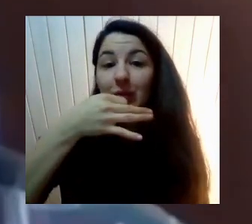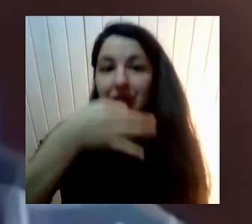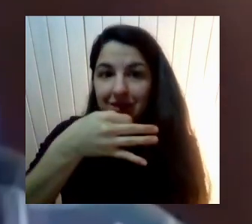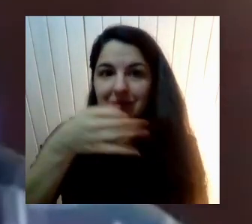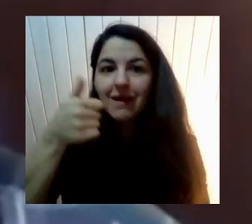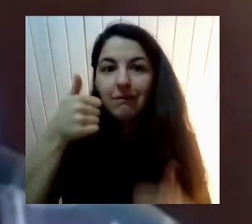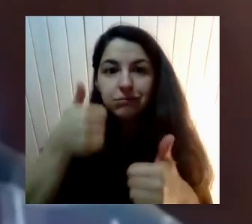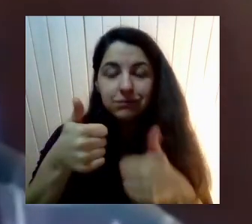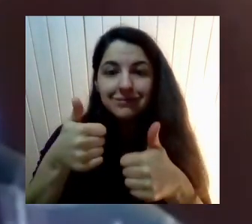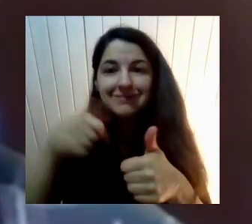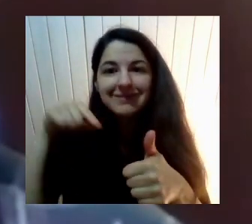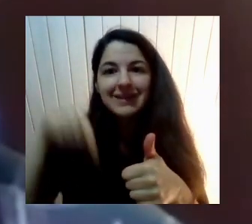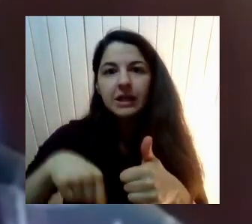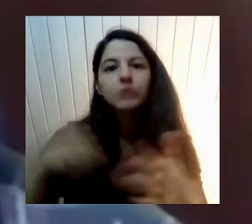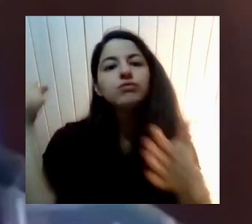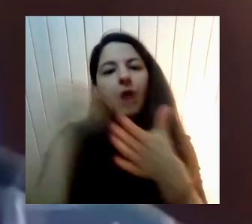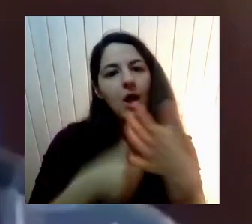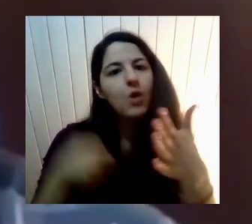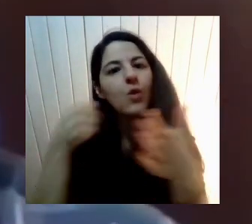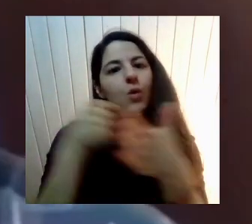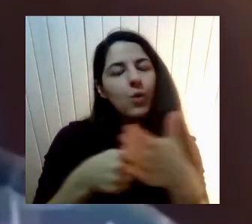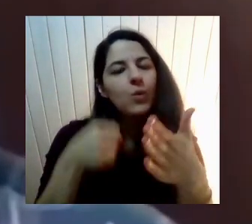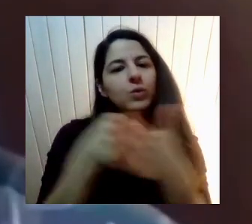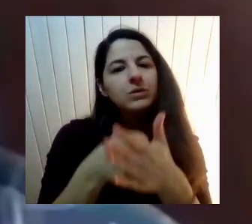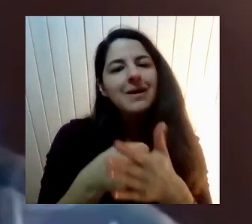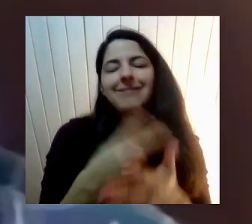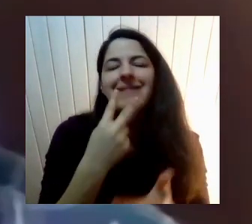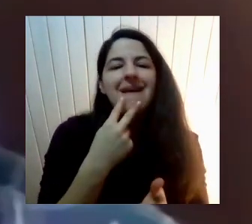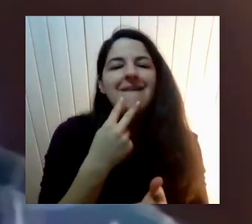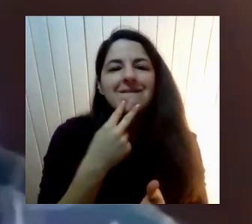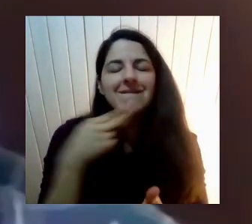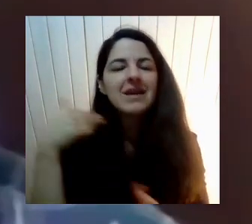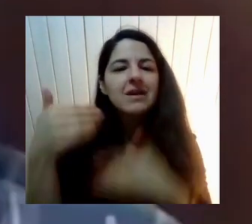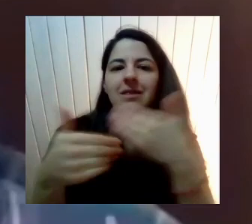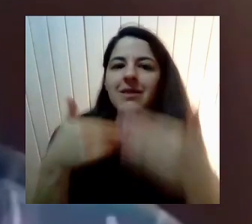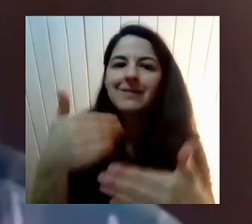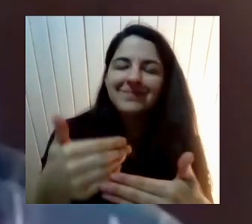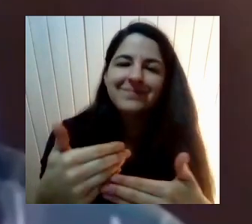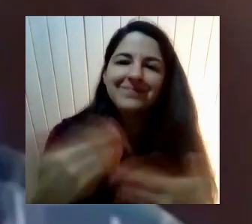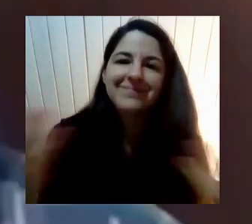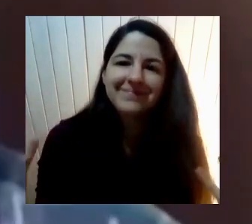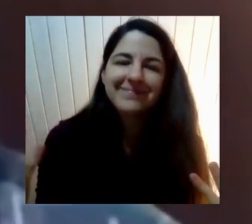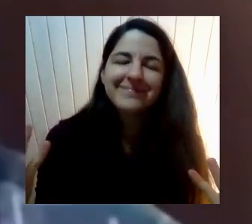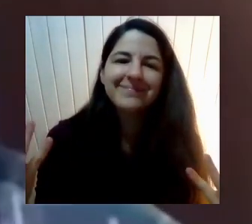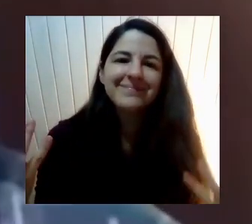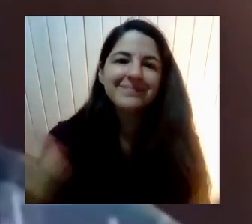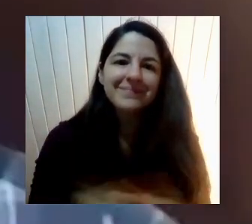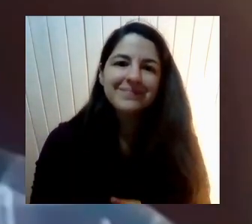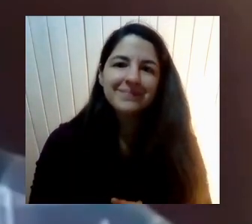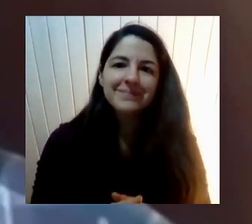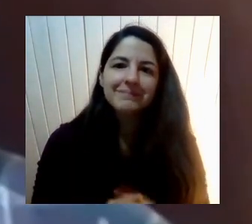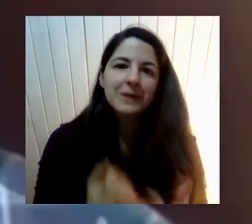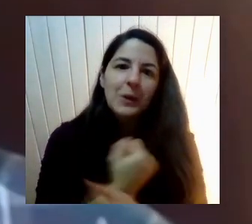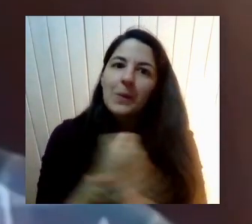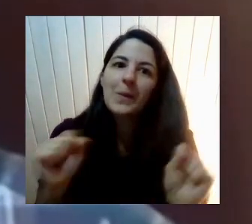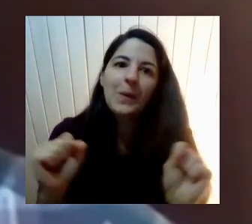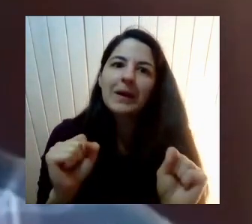Una lucha Por y desde la vida Así que Difícilmente No puede tener Un sentido Que no sea urgencia También